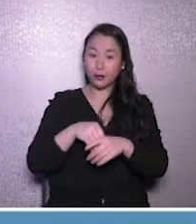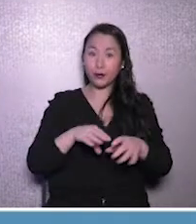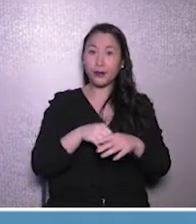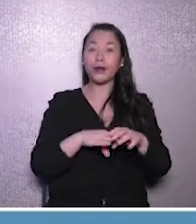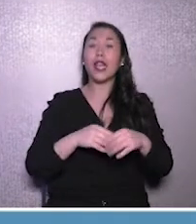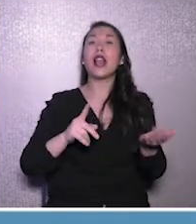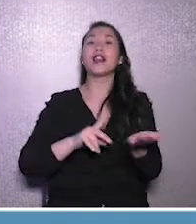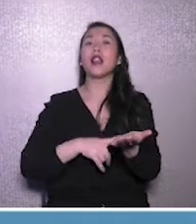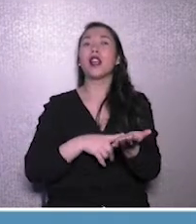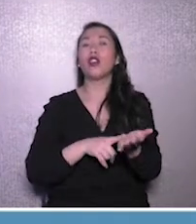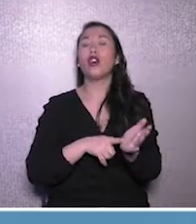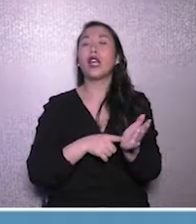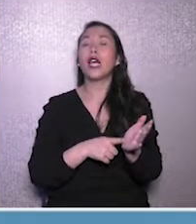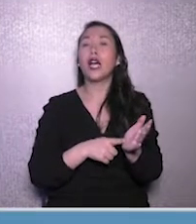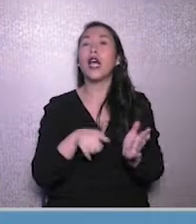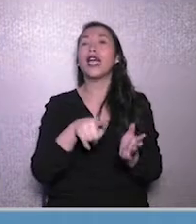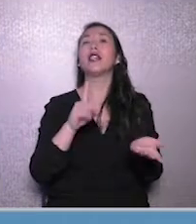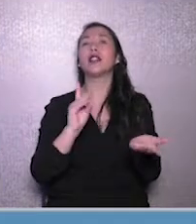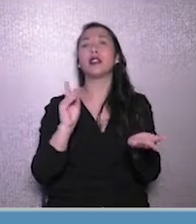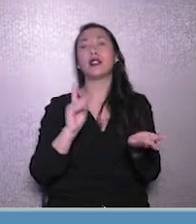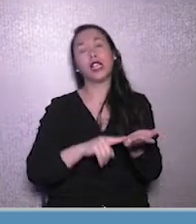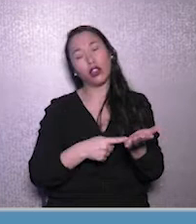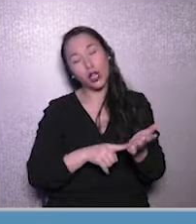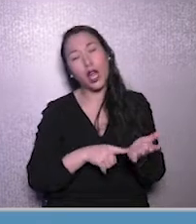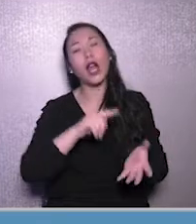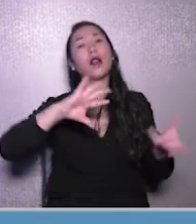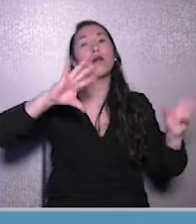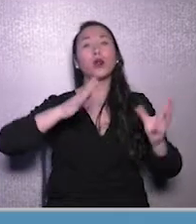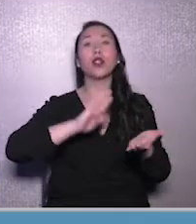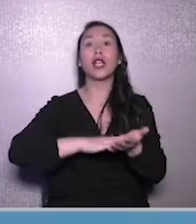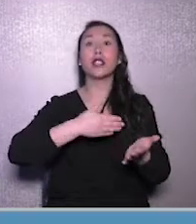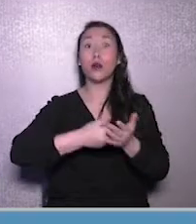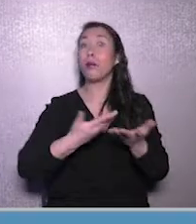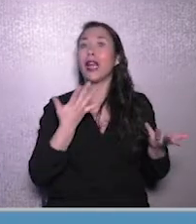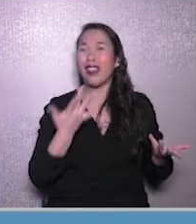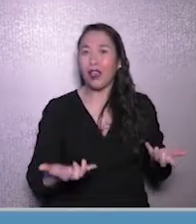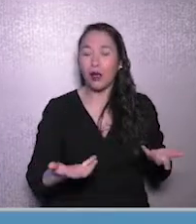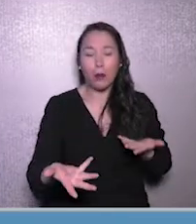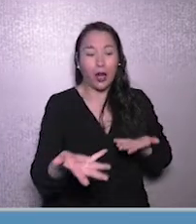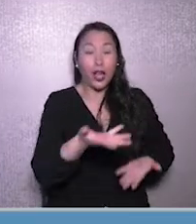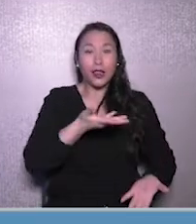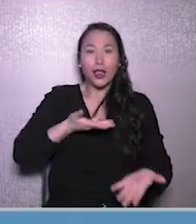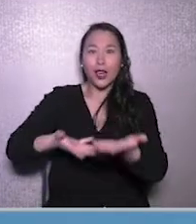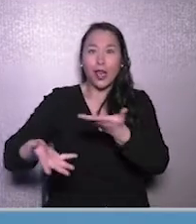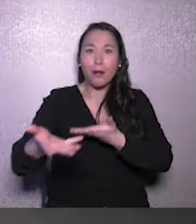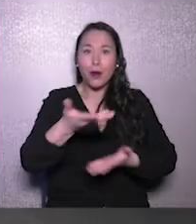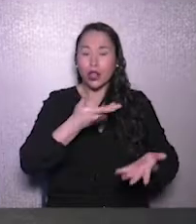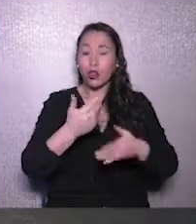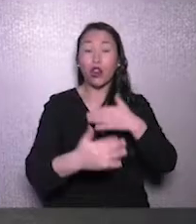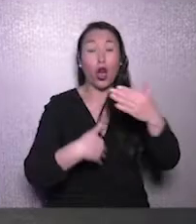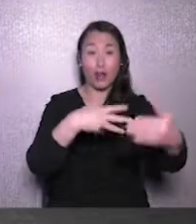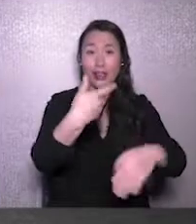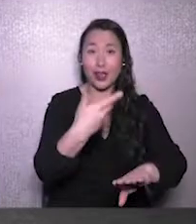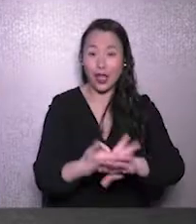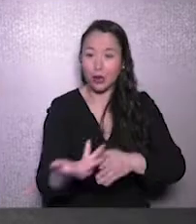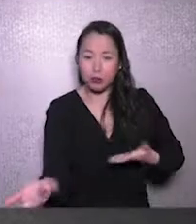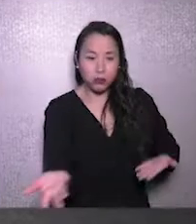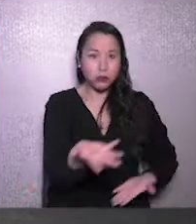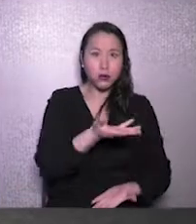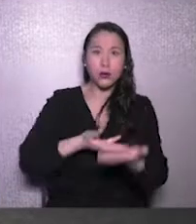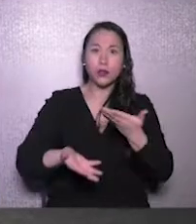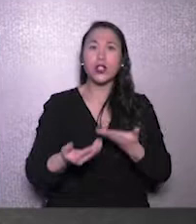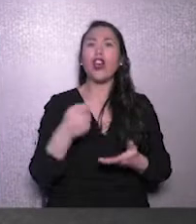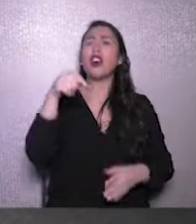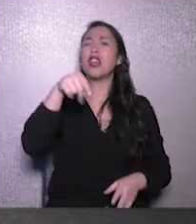en la adopción de las tecnologías en el mundo de la salud. De manera a ir cambiando, de alguna manera, los estados de avance en los que tenemos. Entonces, ¿qué